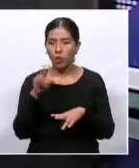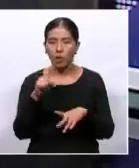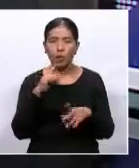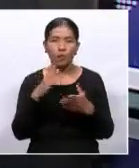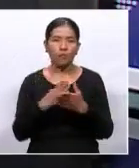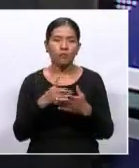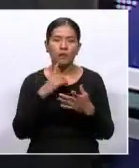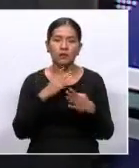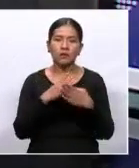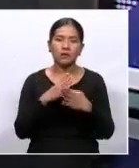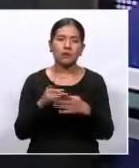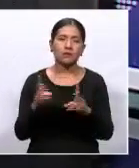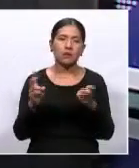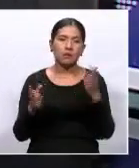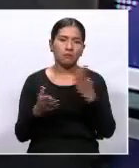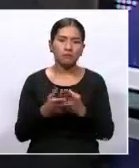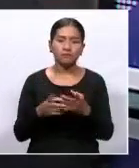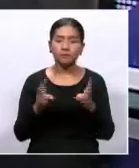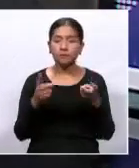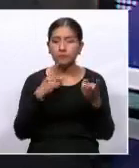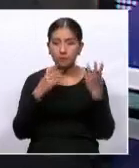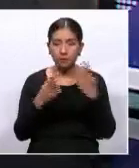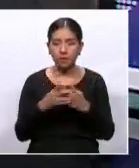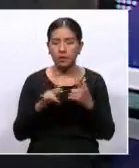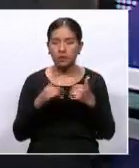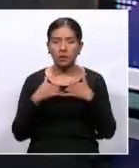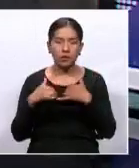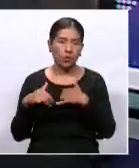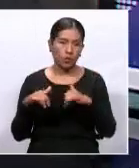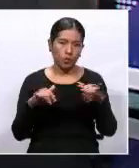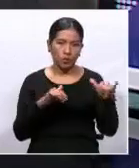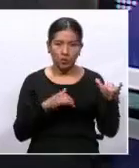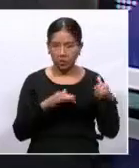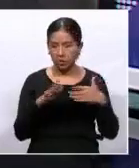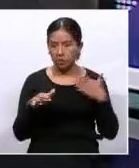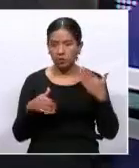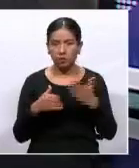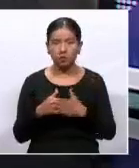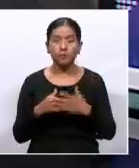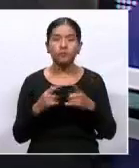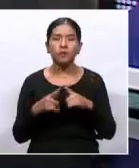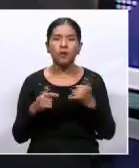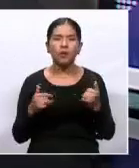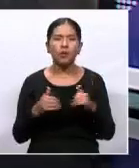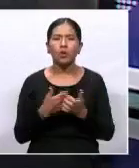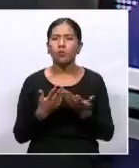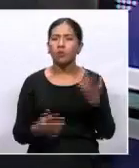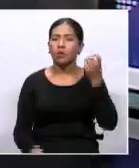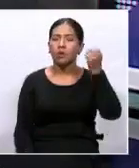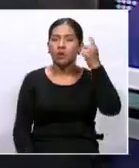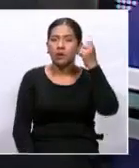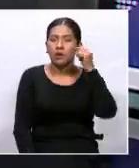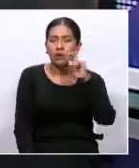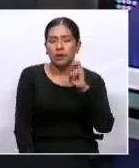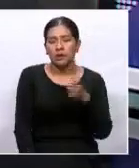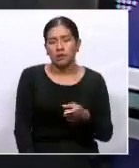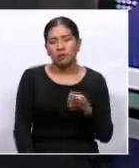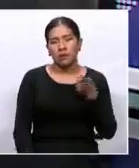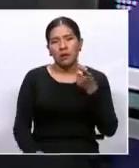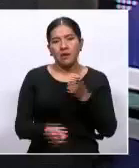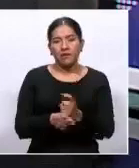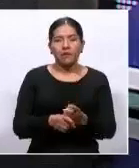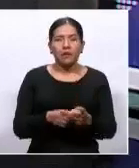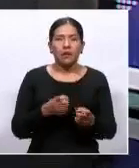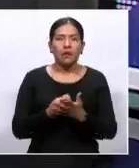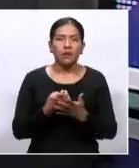por lo menos si va a ser un paro que sea equitativo, que sea para todos. ¿Cómo entendemos esto de esa afectación económica